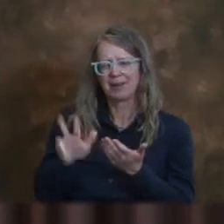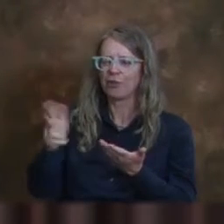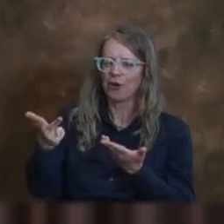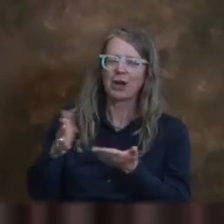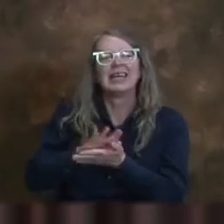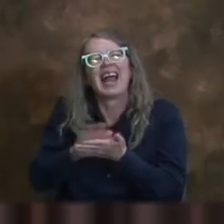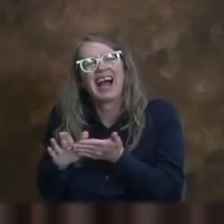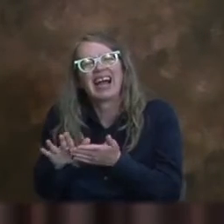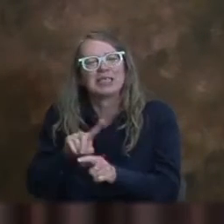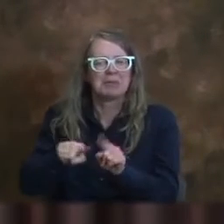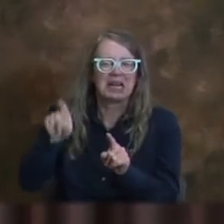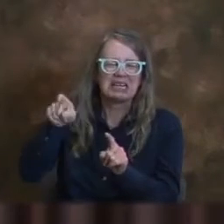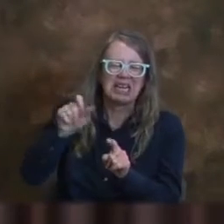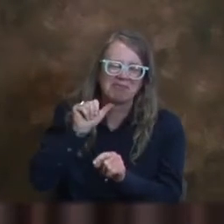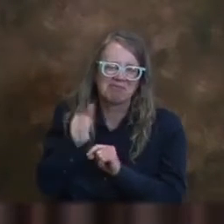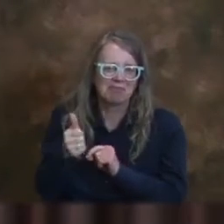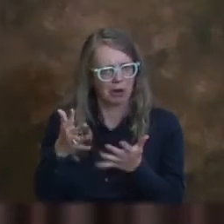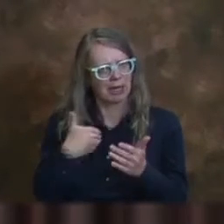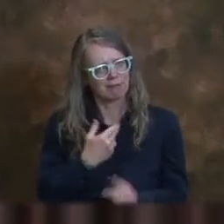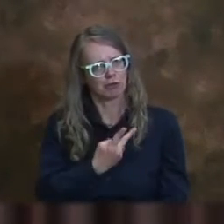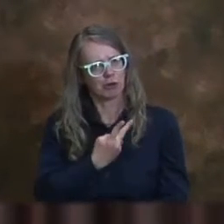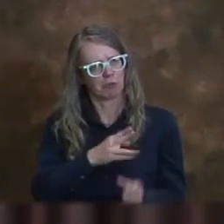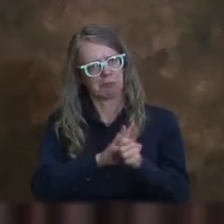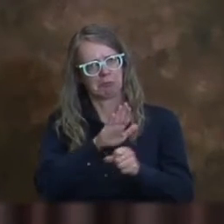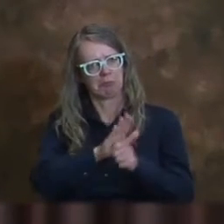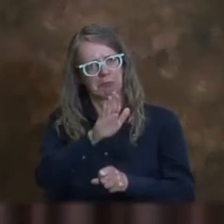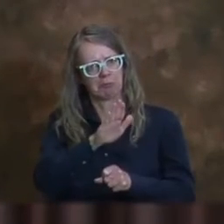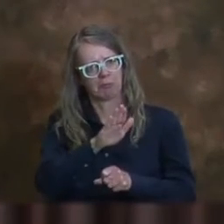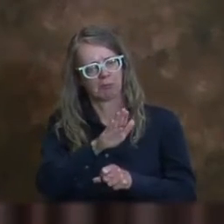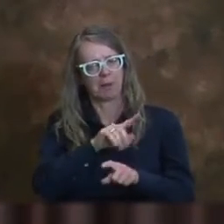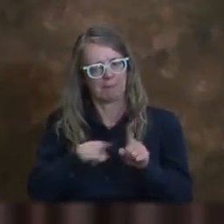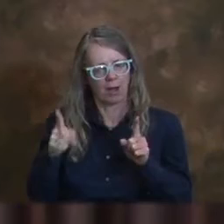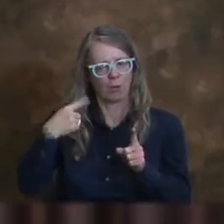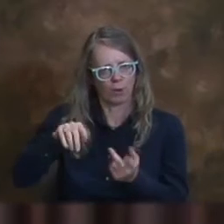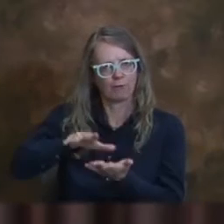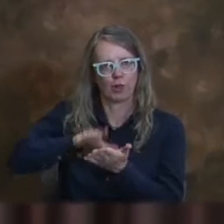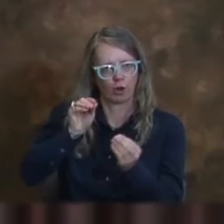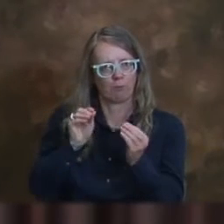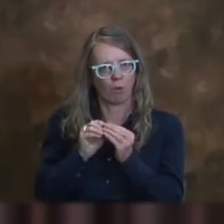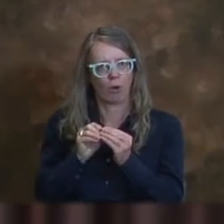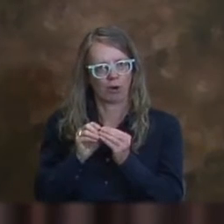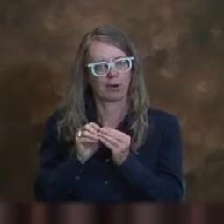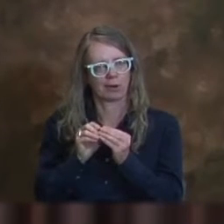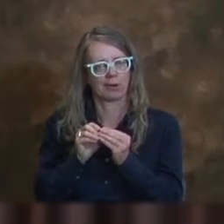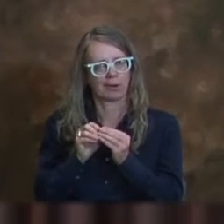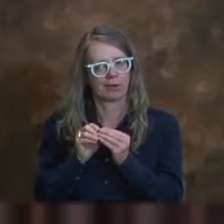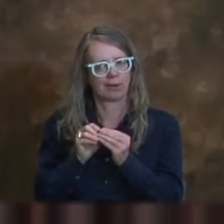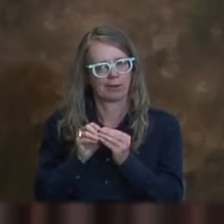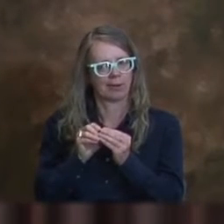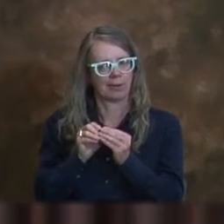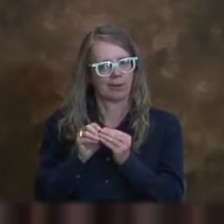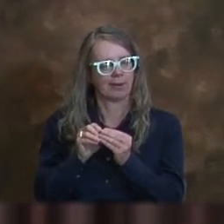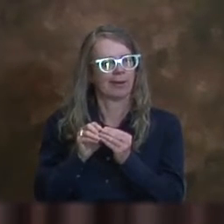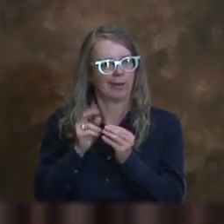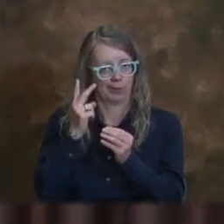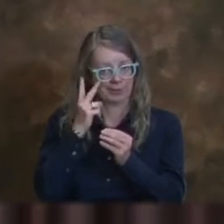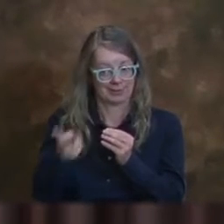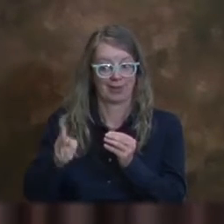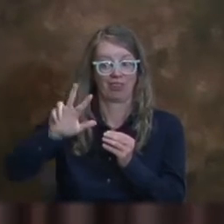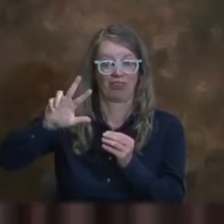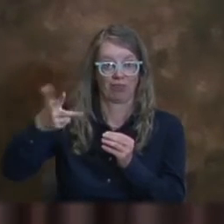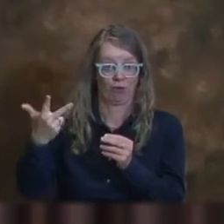tenerla, sería bueno que la tengas, pero no necesites tenerla. Y a medida que aprendemos más acerca de todo esto, realmente estamos